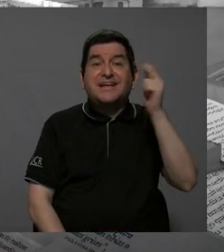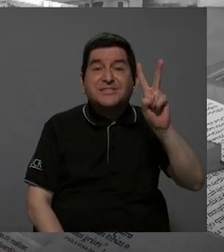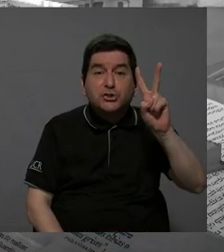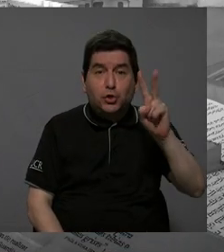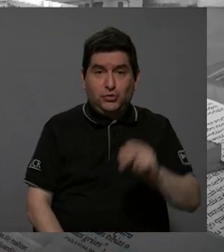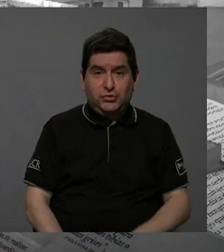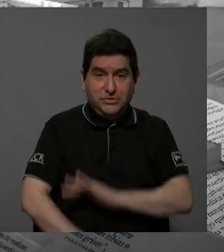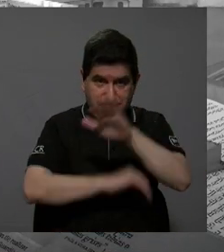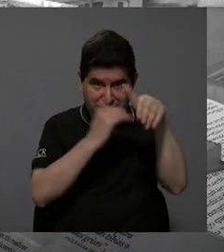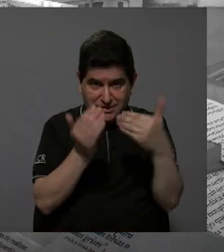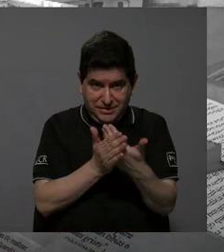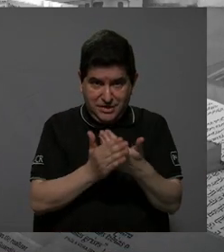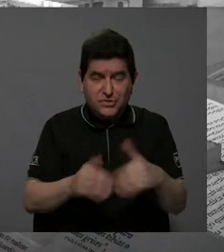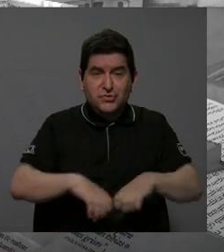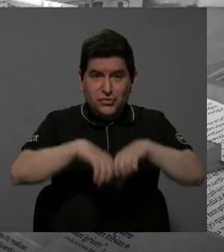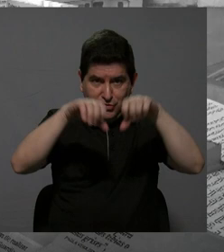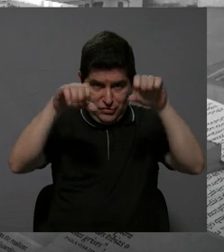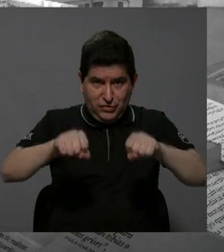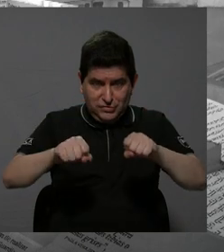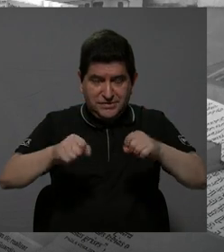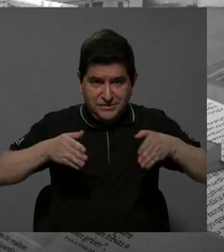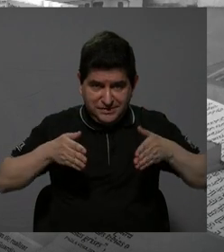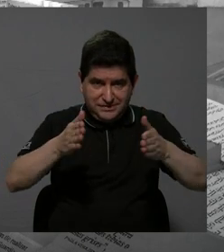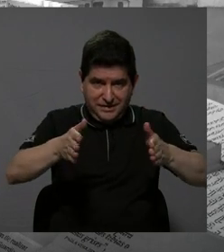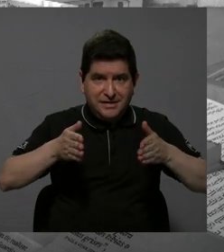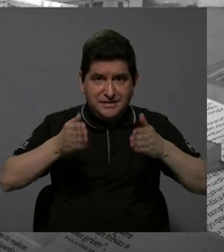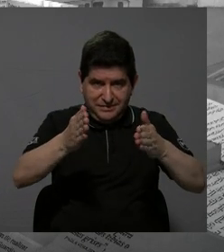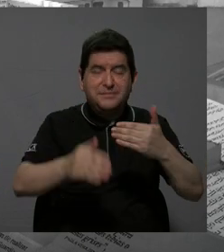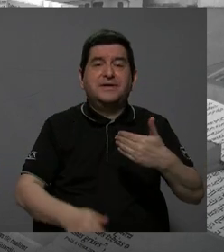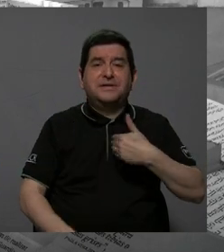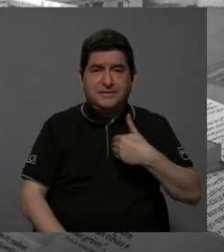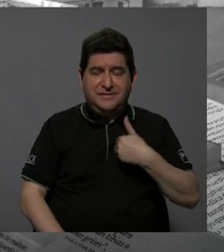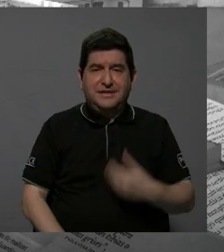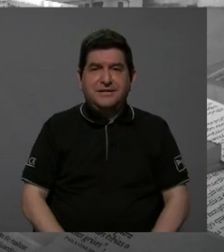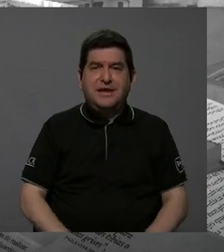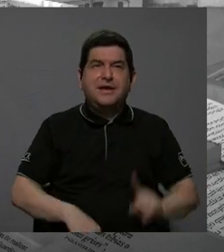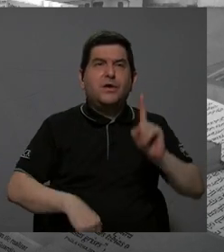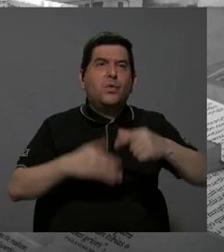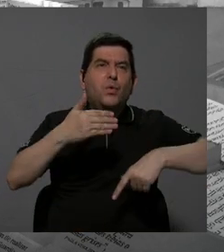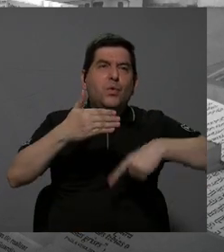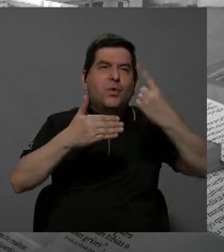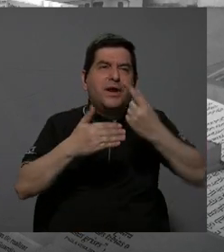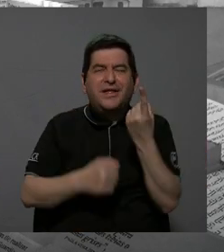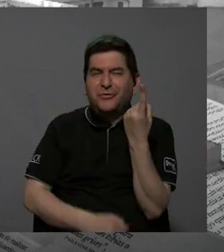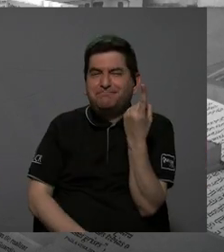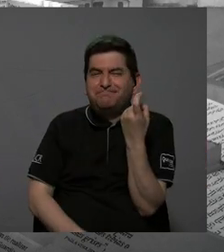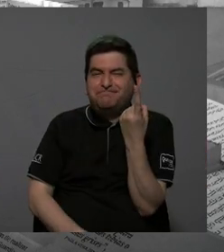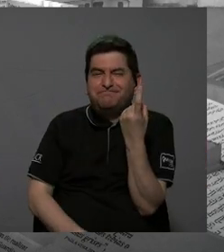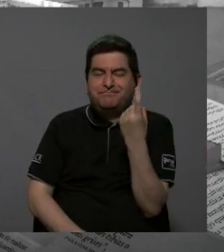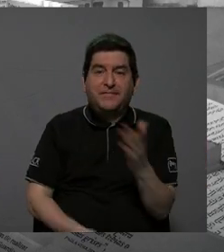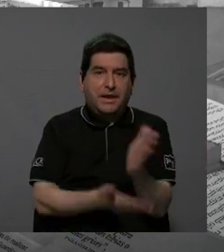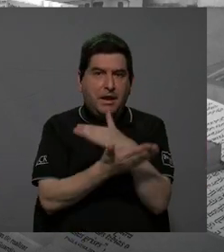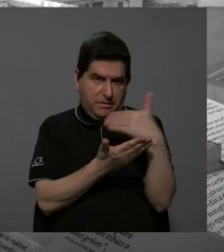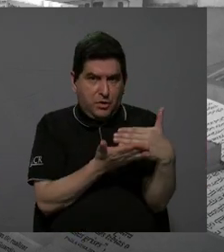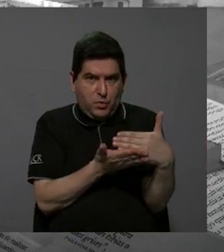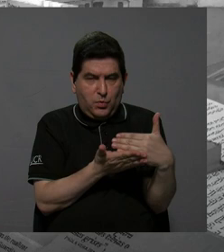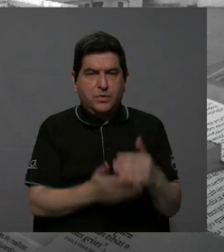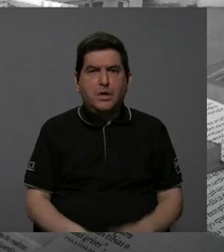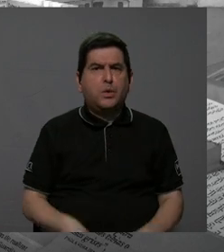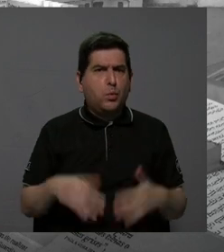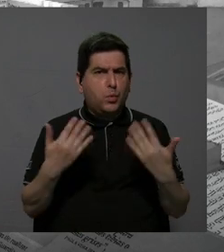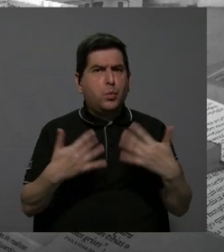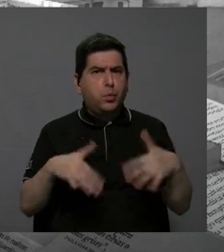específico de todos estos sistemas en la carretera que tienen un grado, digamos, de deficiencia. Algunas de estas son